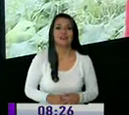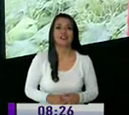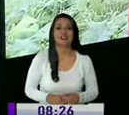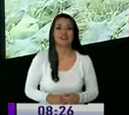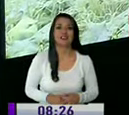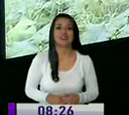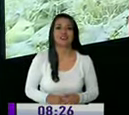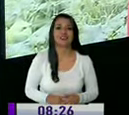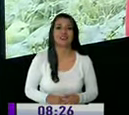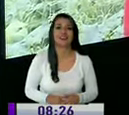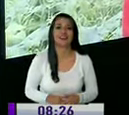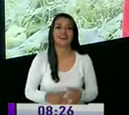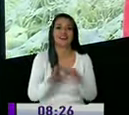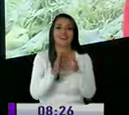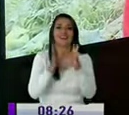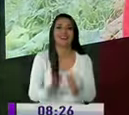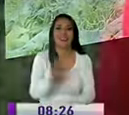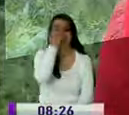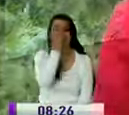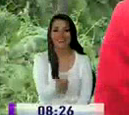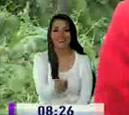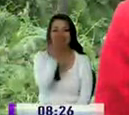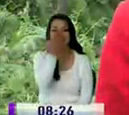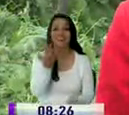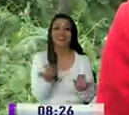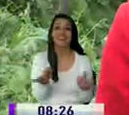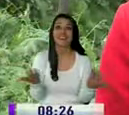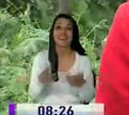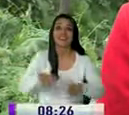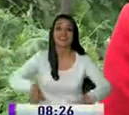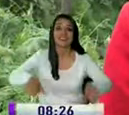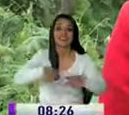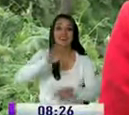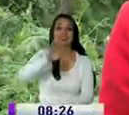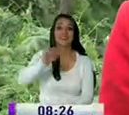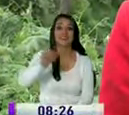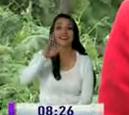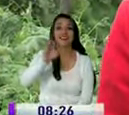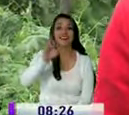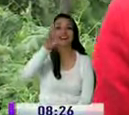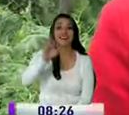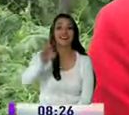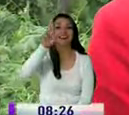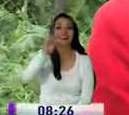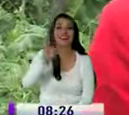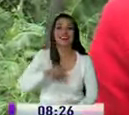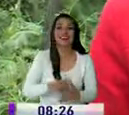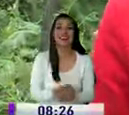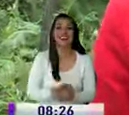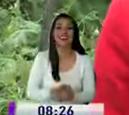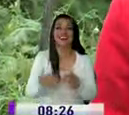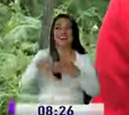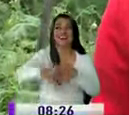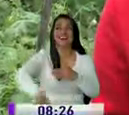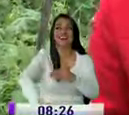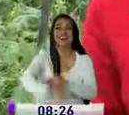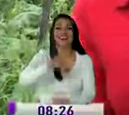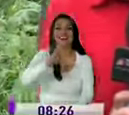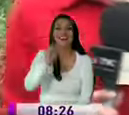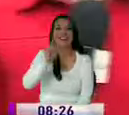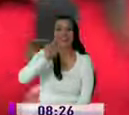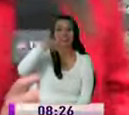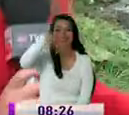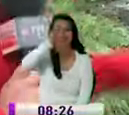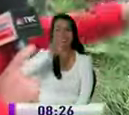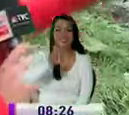Roberto amigos que tengan un excelente día así es me encuentro en el sector del reaterio en el sur de la capital sobre la quebrada de caupicho aquí